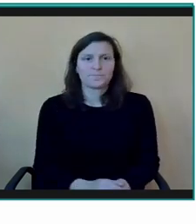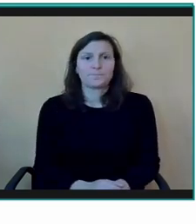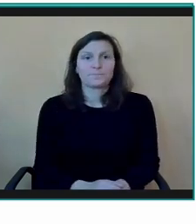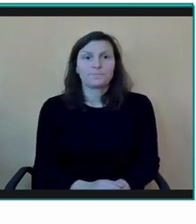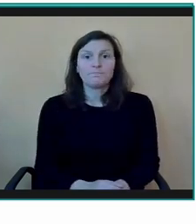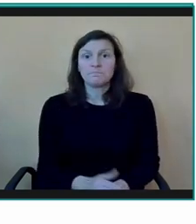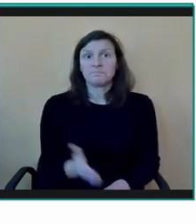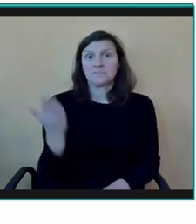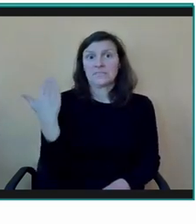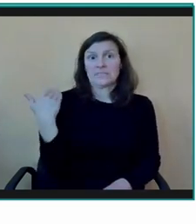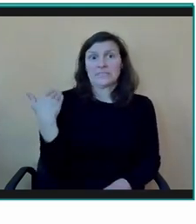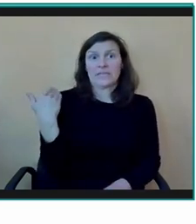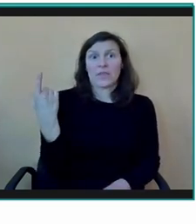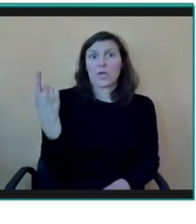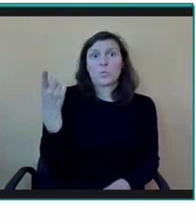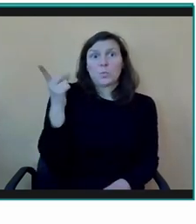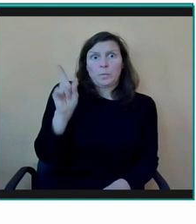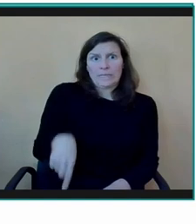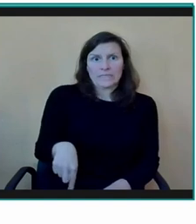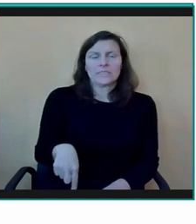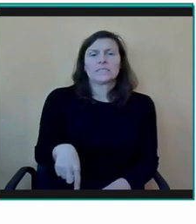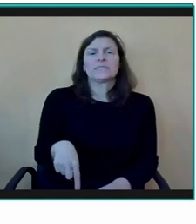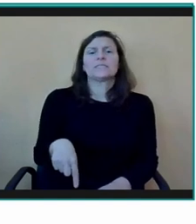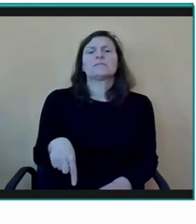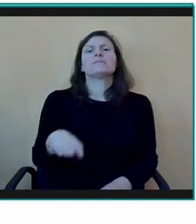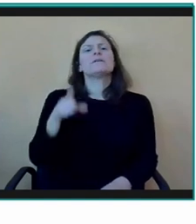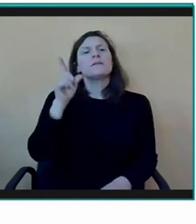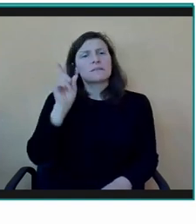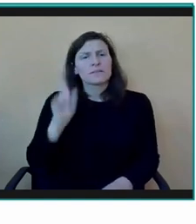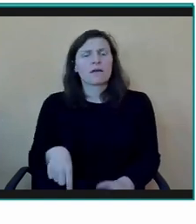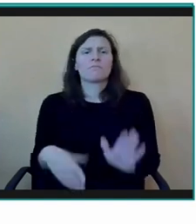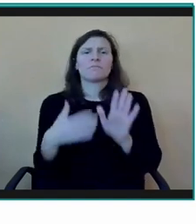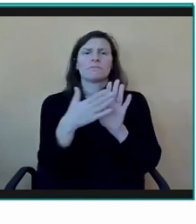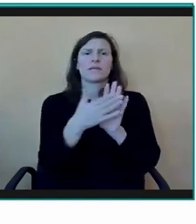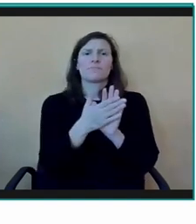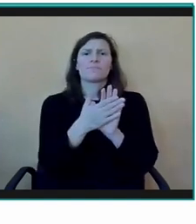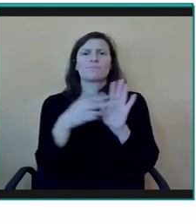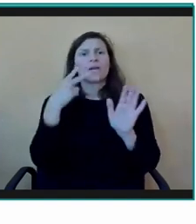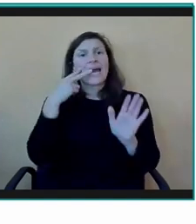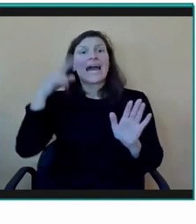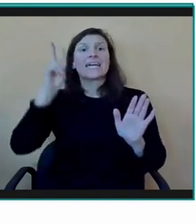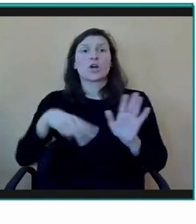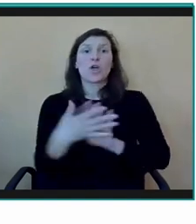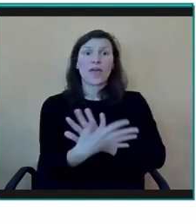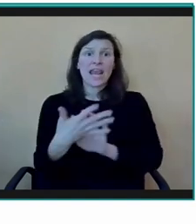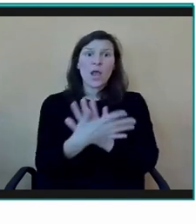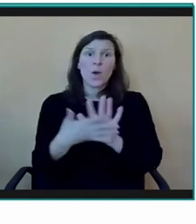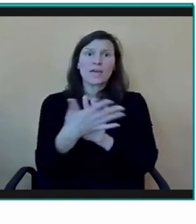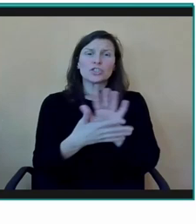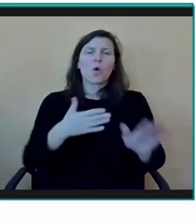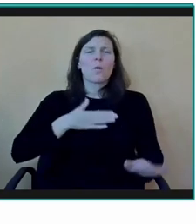reconocíamos y declarábamos las lenguas de signos española como patrimonio cultural y material.